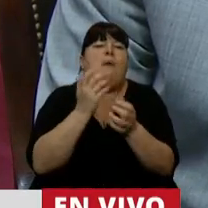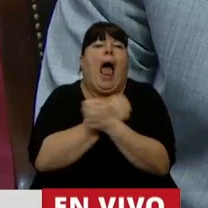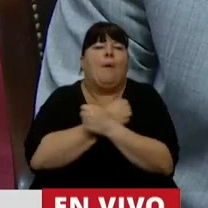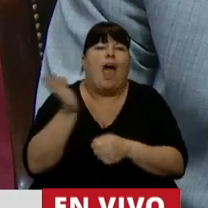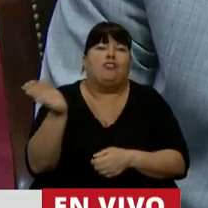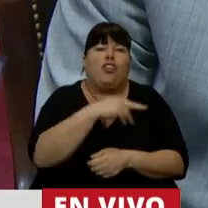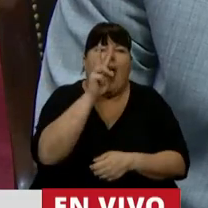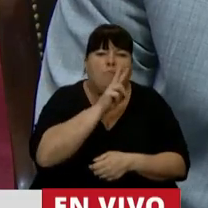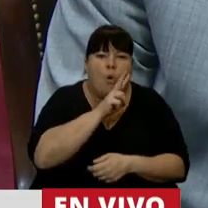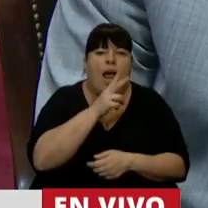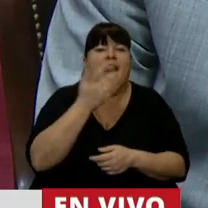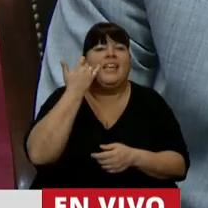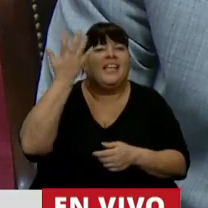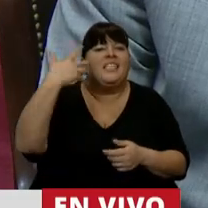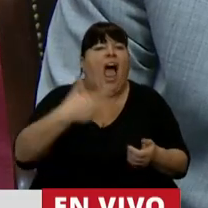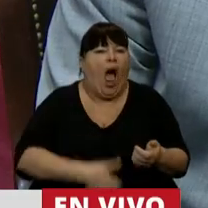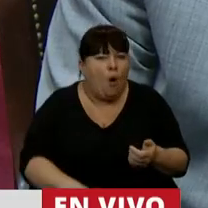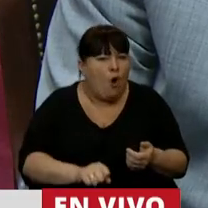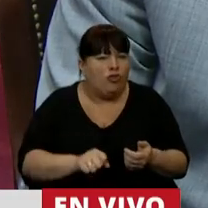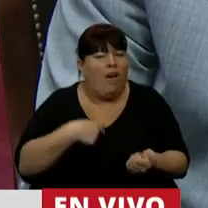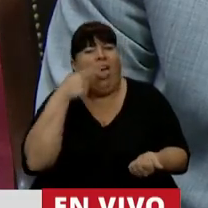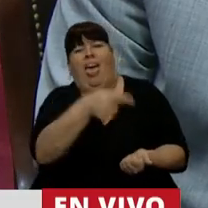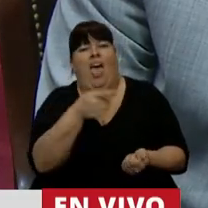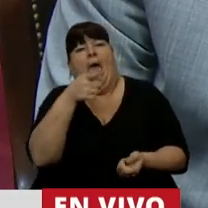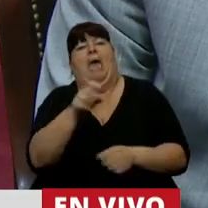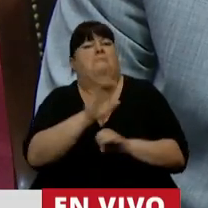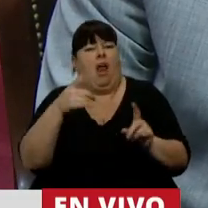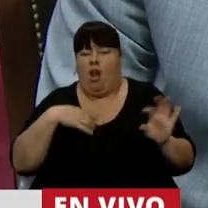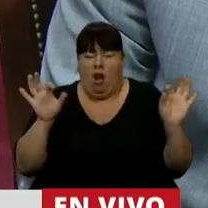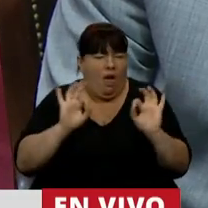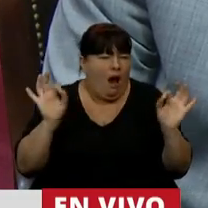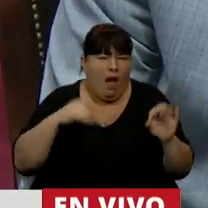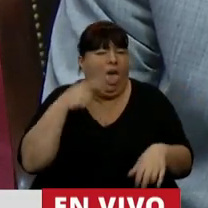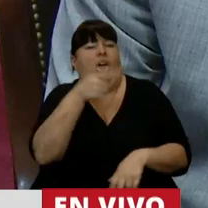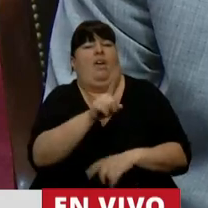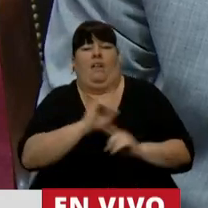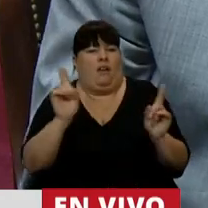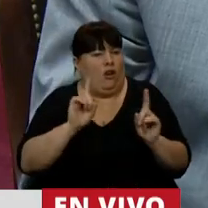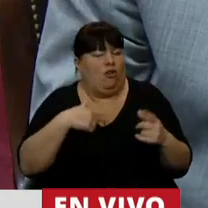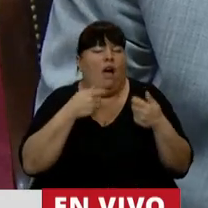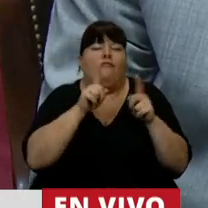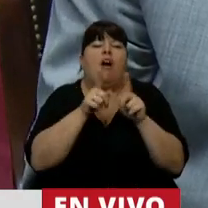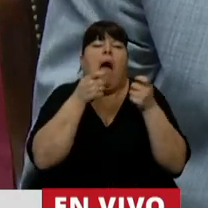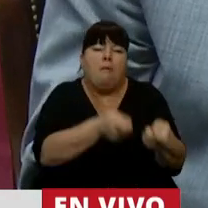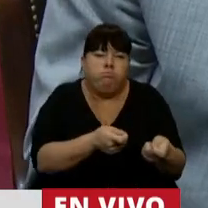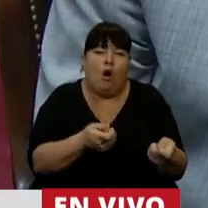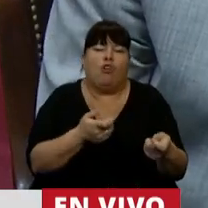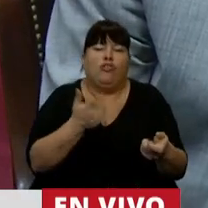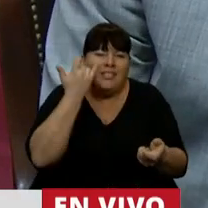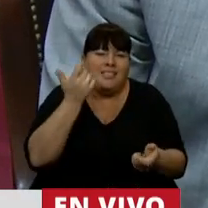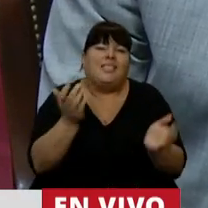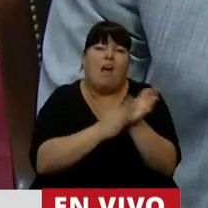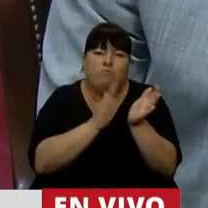mujeres que atravesaron por esta práctica. No las juzgo en absoluto, en absoluto las juzgo. Las abrazo, porque quedó